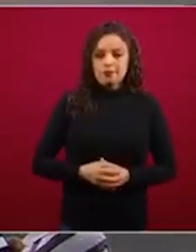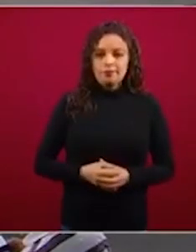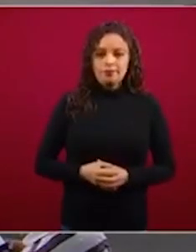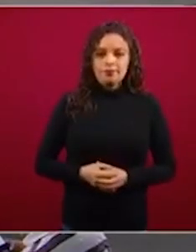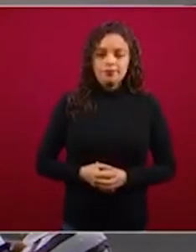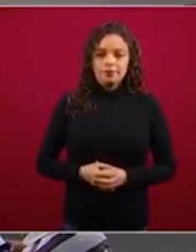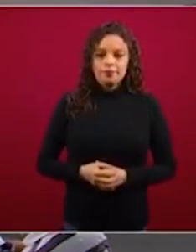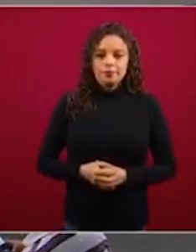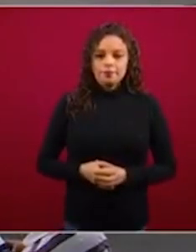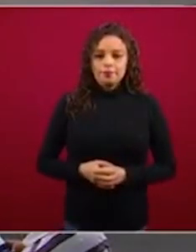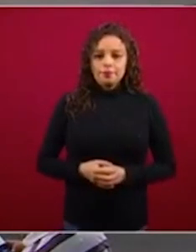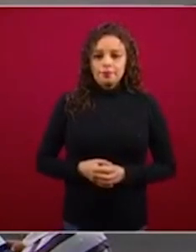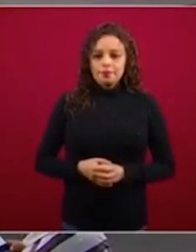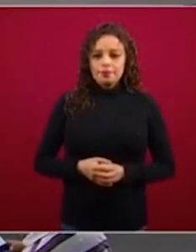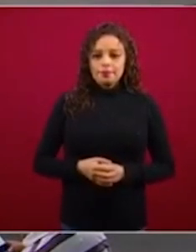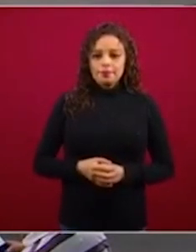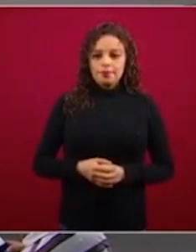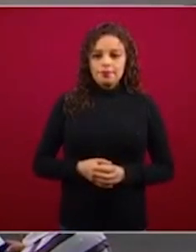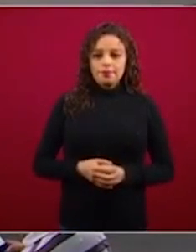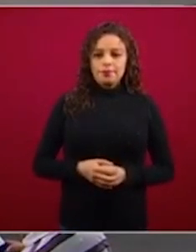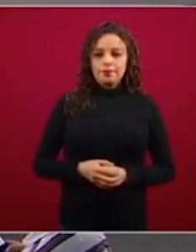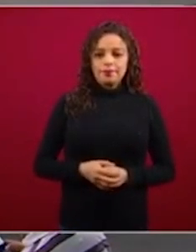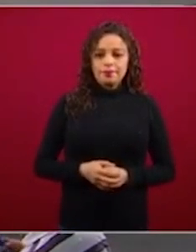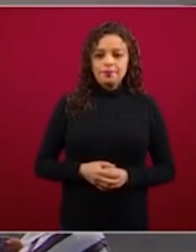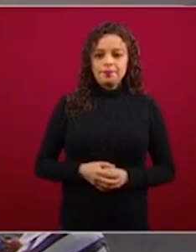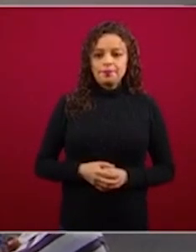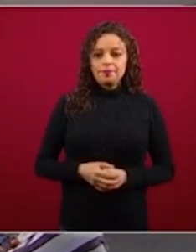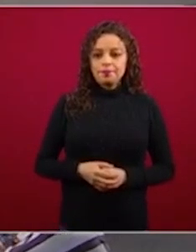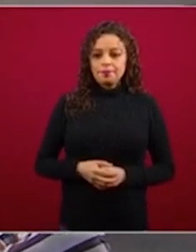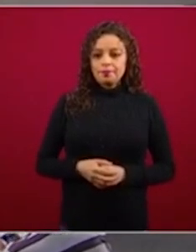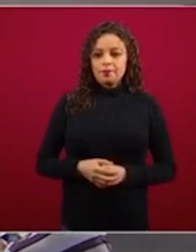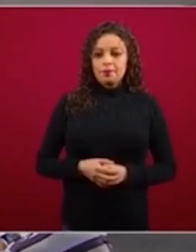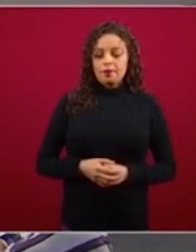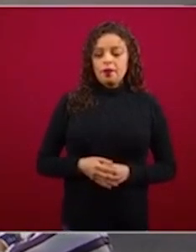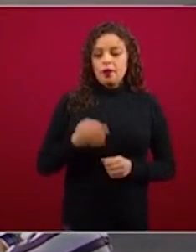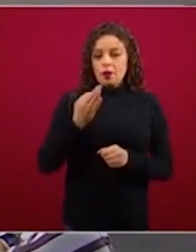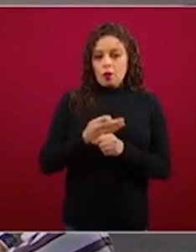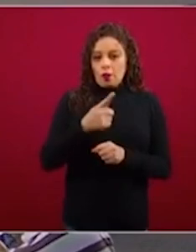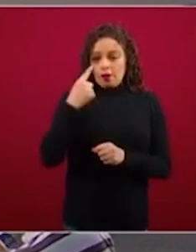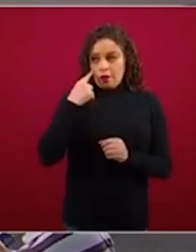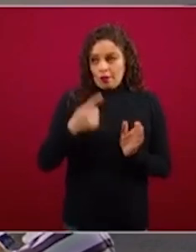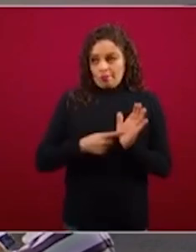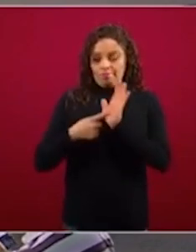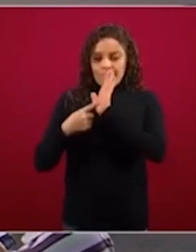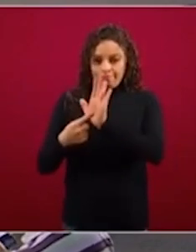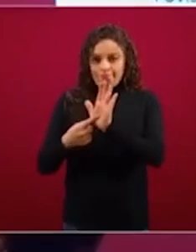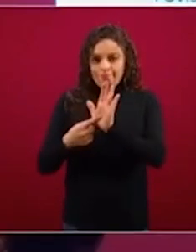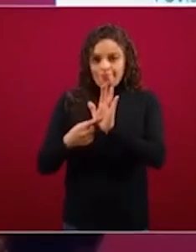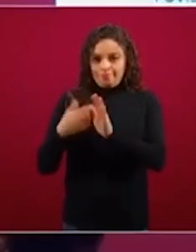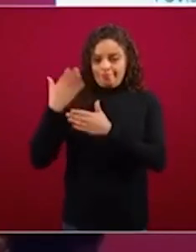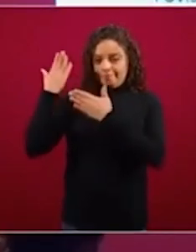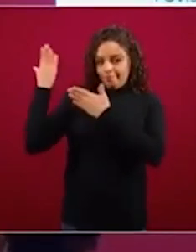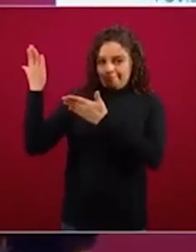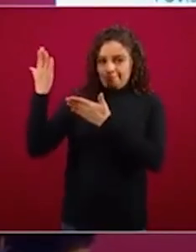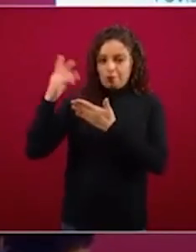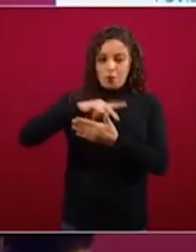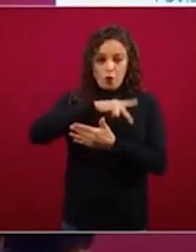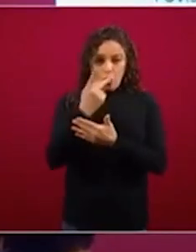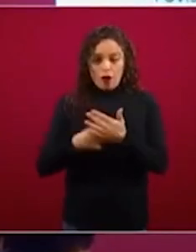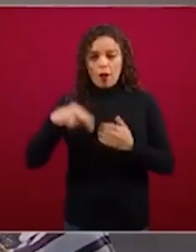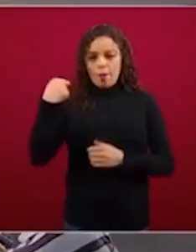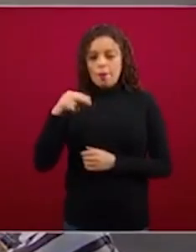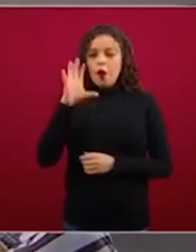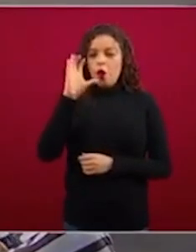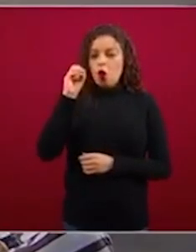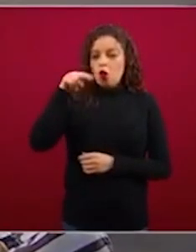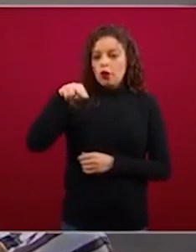Y bueno, este programa que le vamos a presentar el día de hoy se llama Construyes. Este Construyes